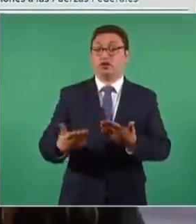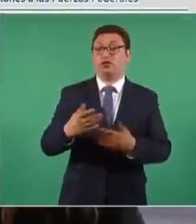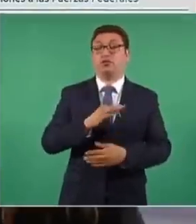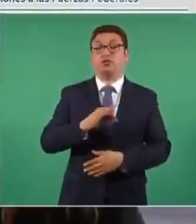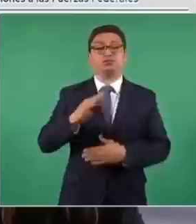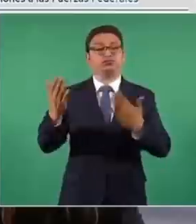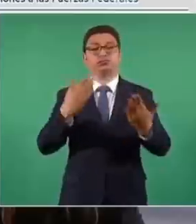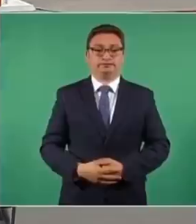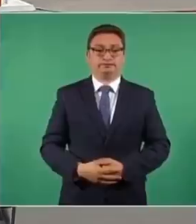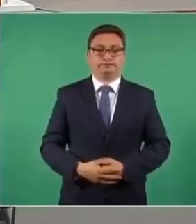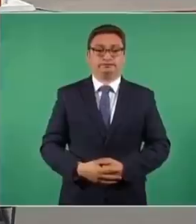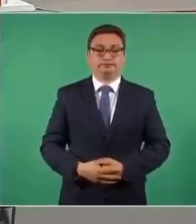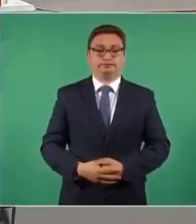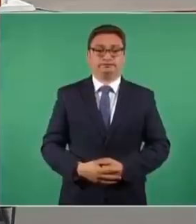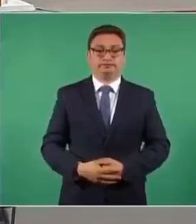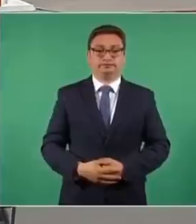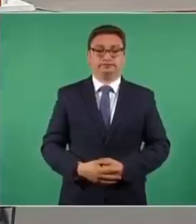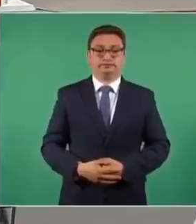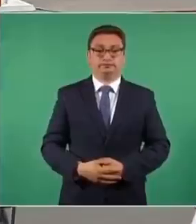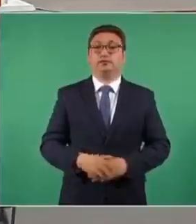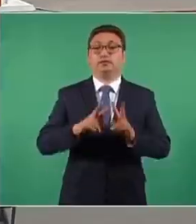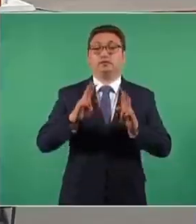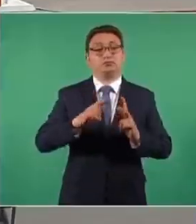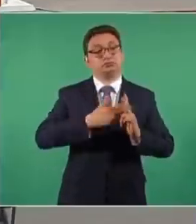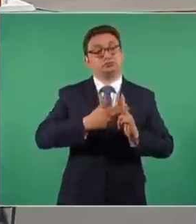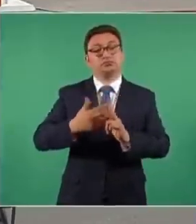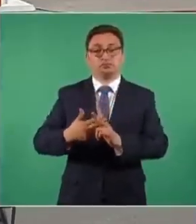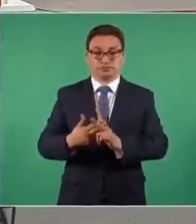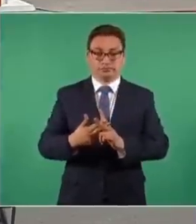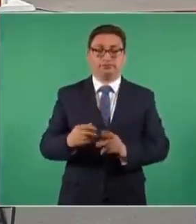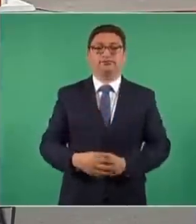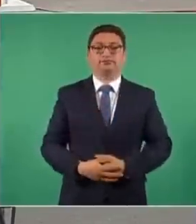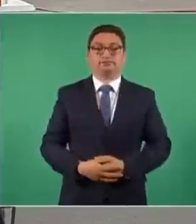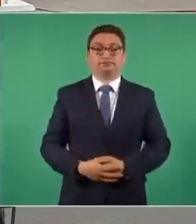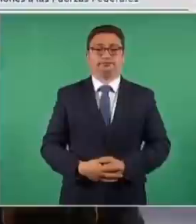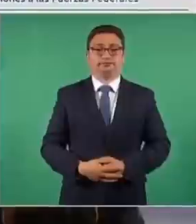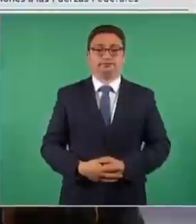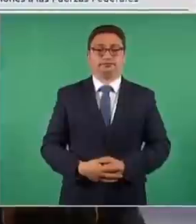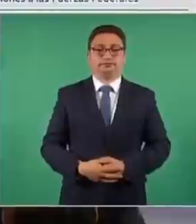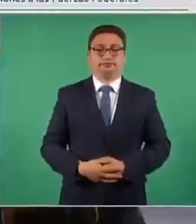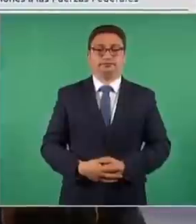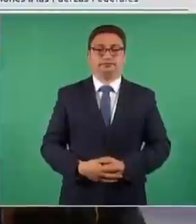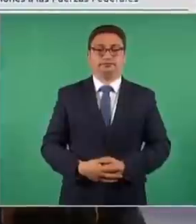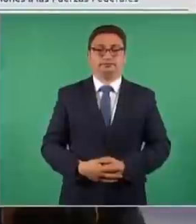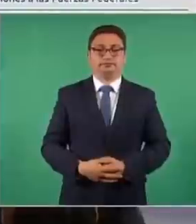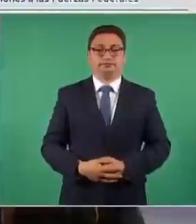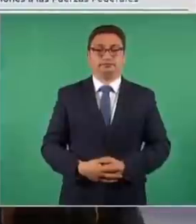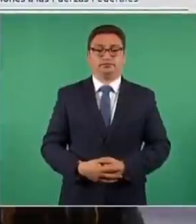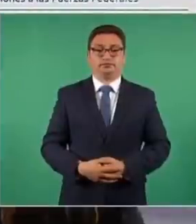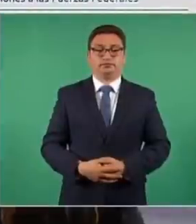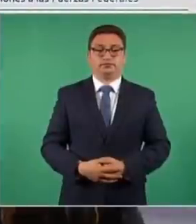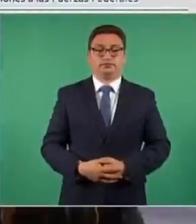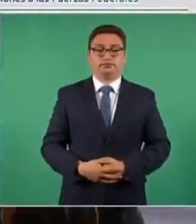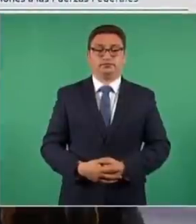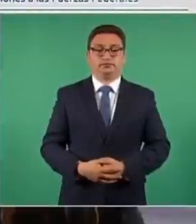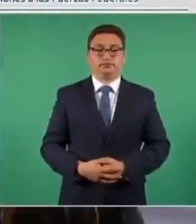con Peña Nieto. Tengo homicidios, que no hay cifra